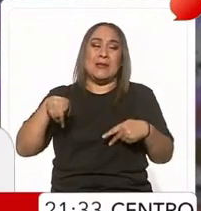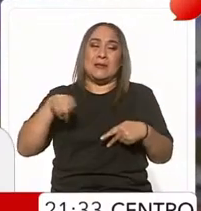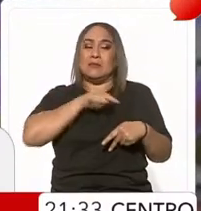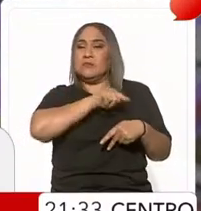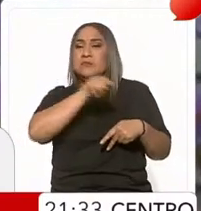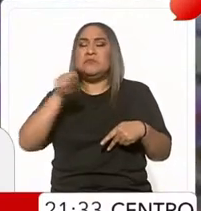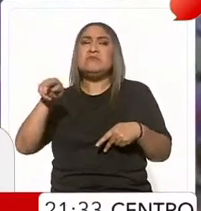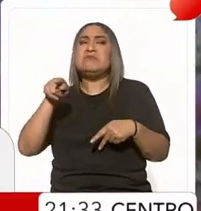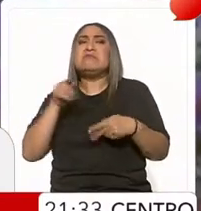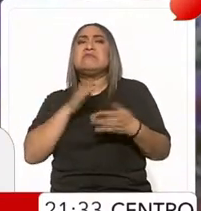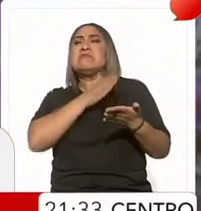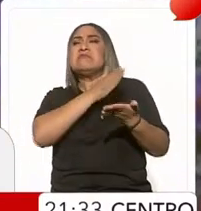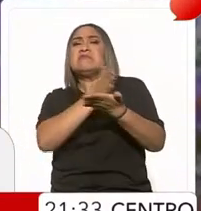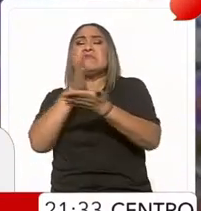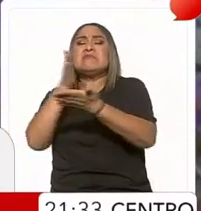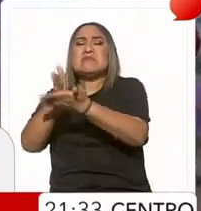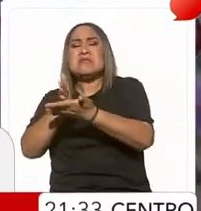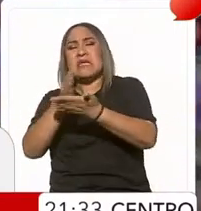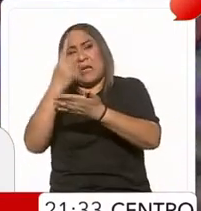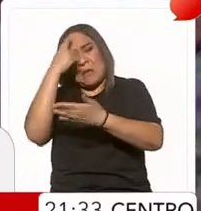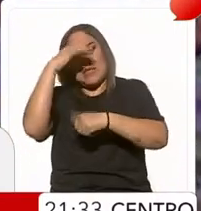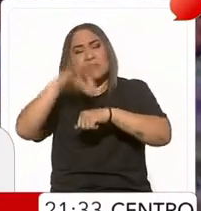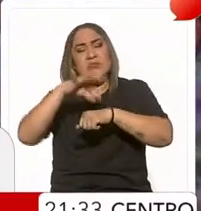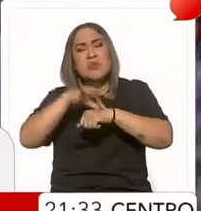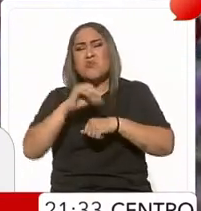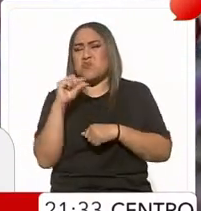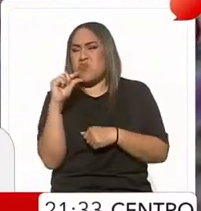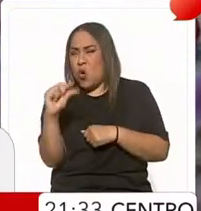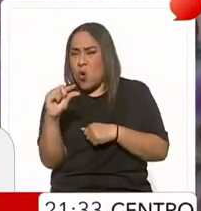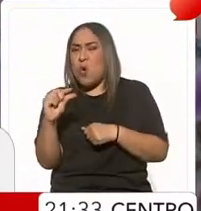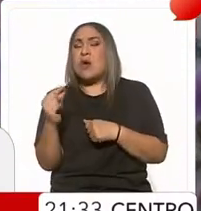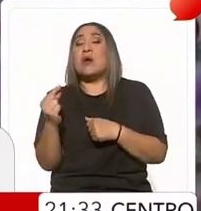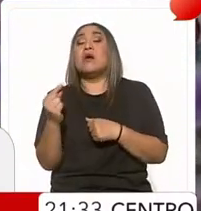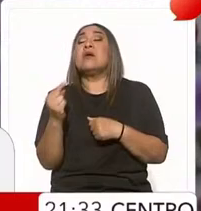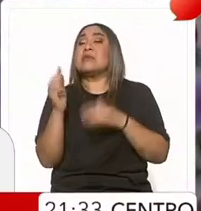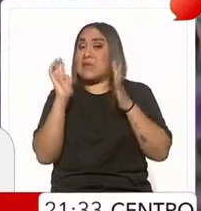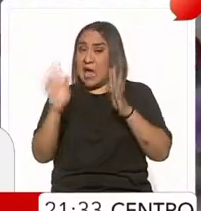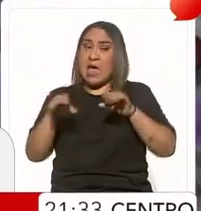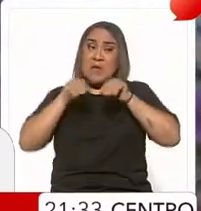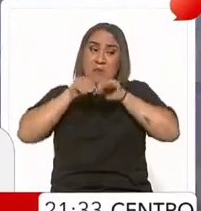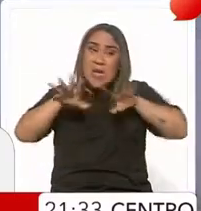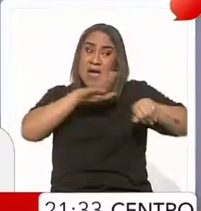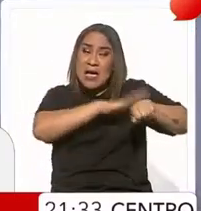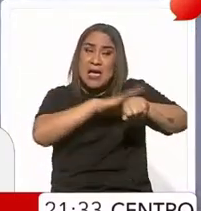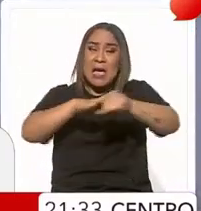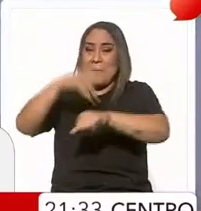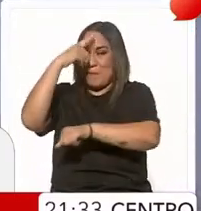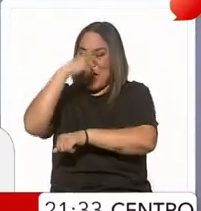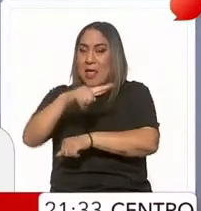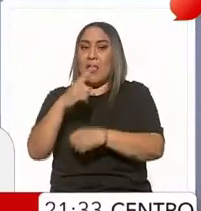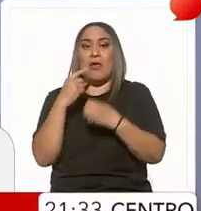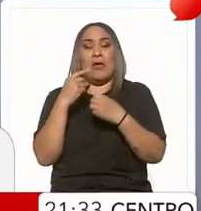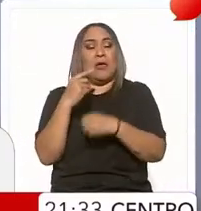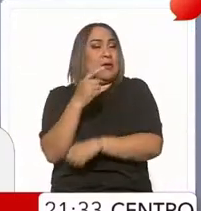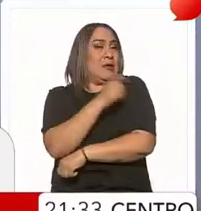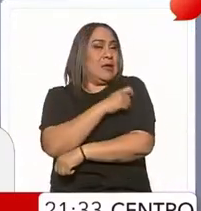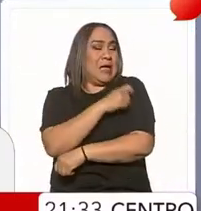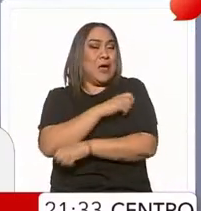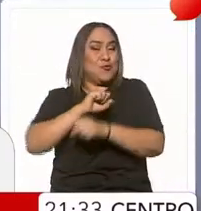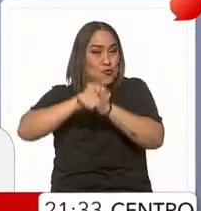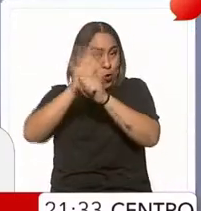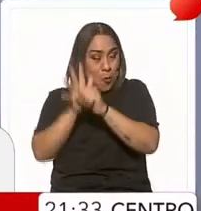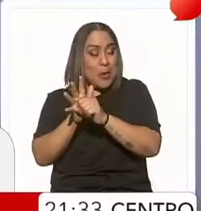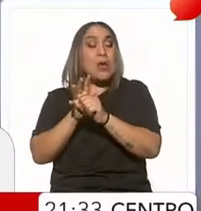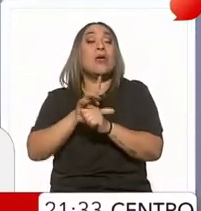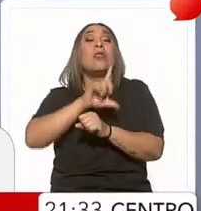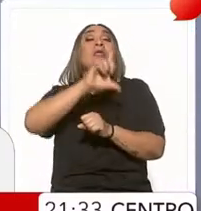menos a los servicios preventivos, hubo una campaña muy intensiva para la vacunación de COVID, y por lo tanto las